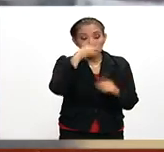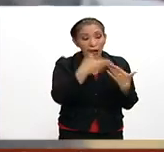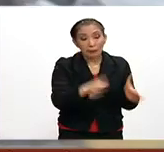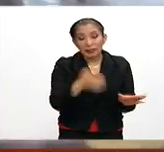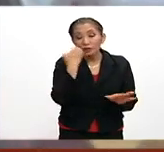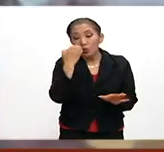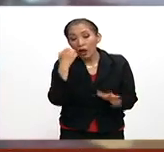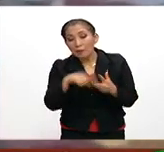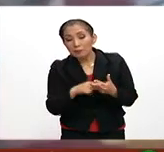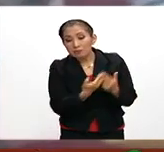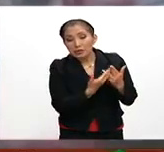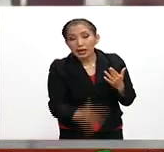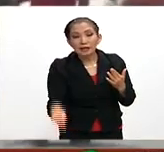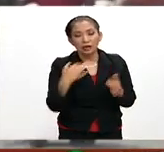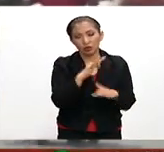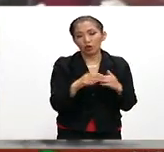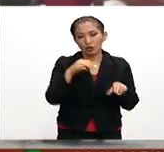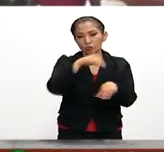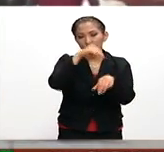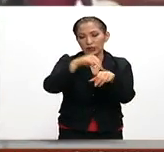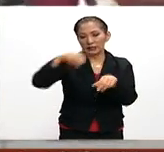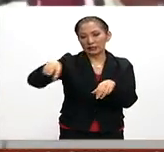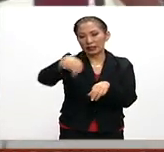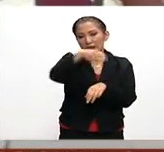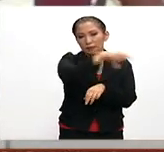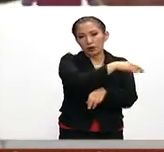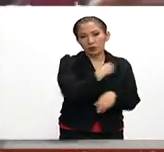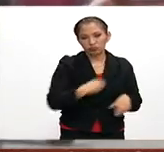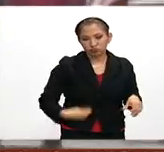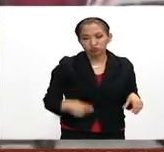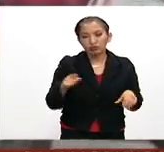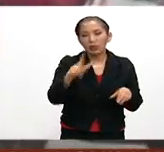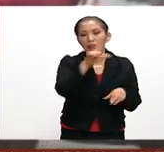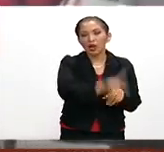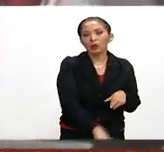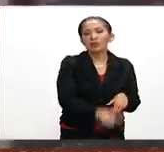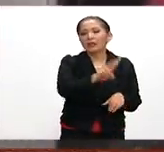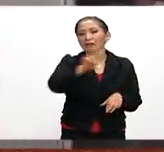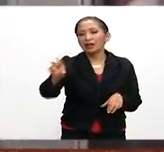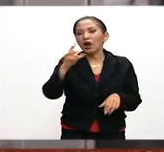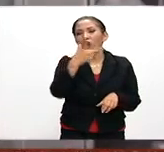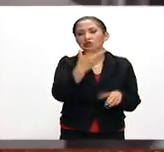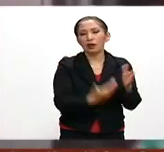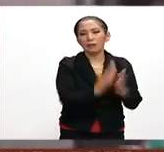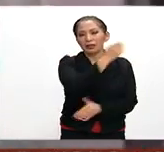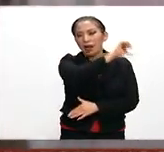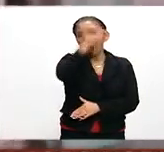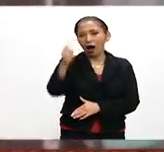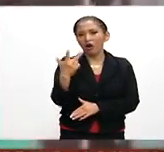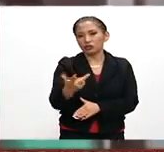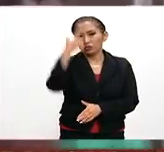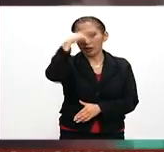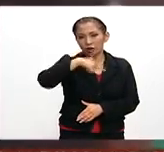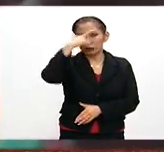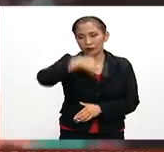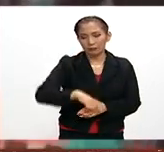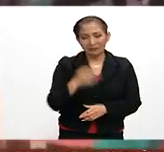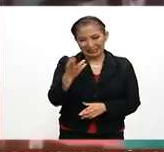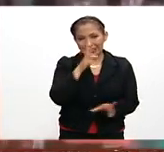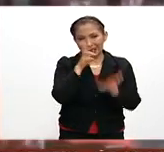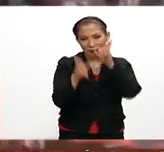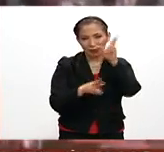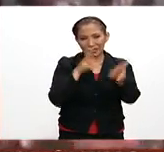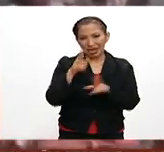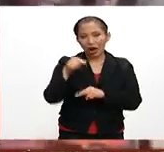apertura del ciclo escolar en todos los municipios y que estará funcionando de lunes a viernes de 8 de la mañana a 8 de la noche. Ese es el